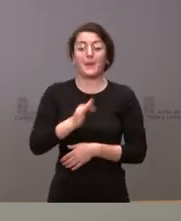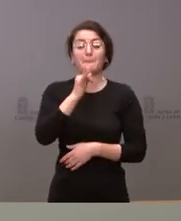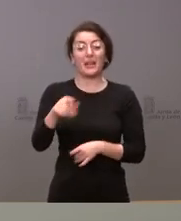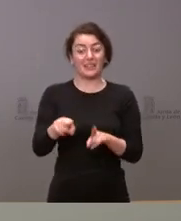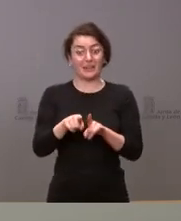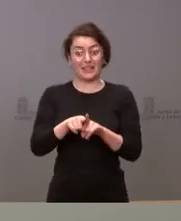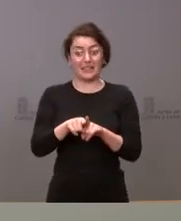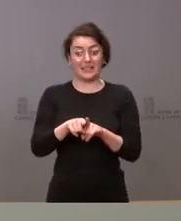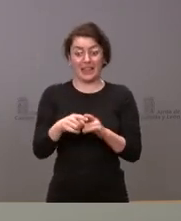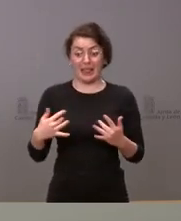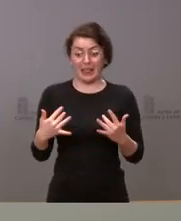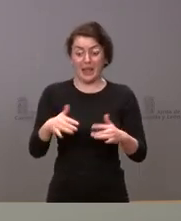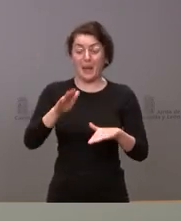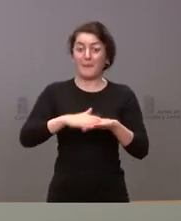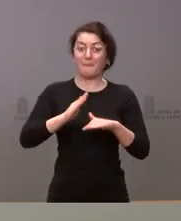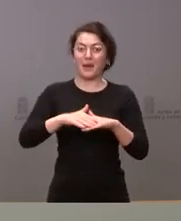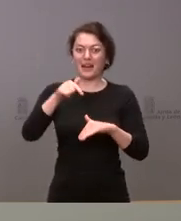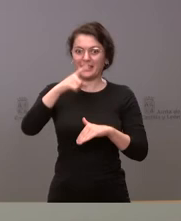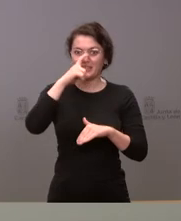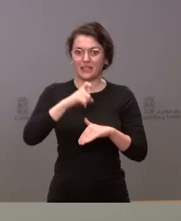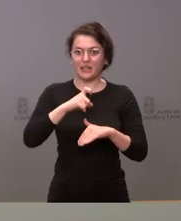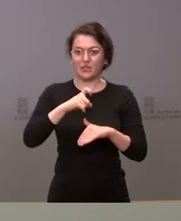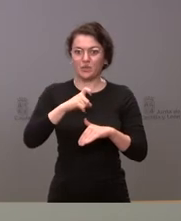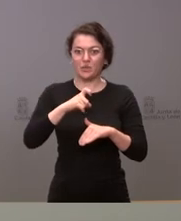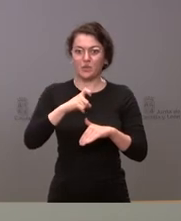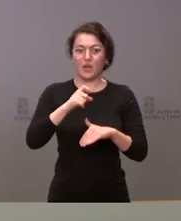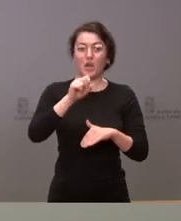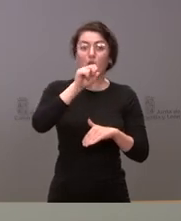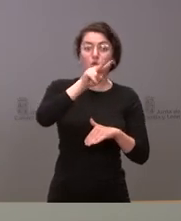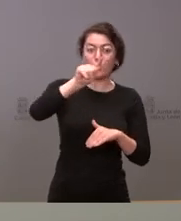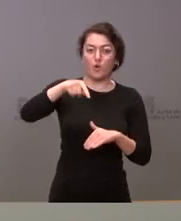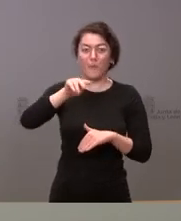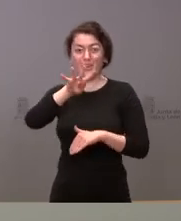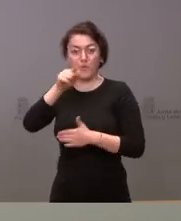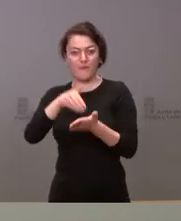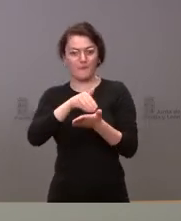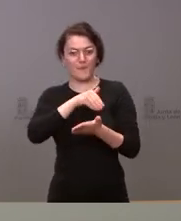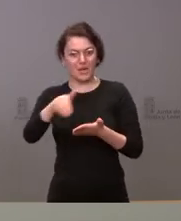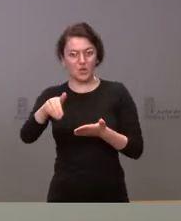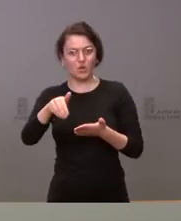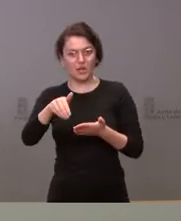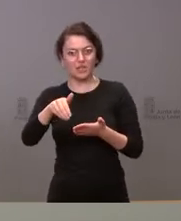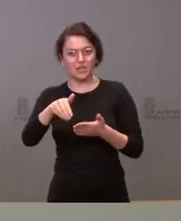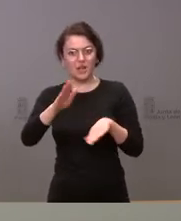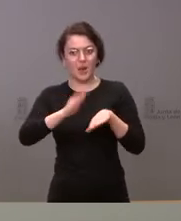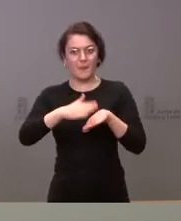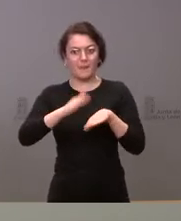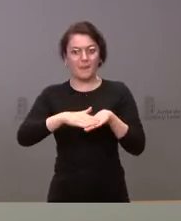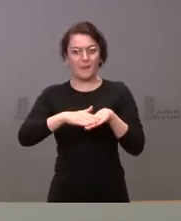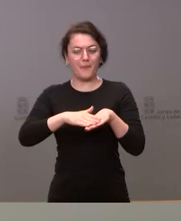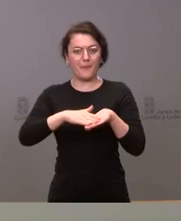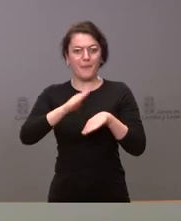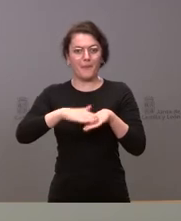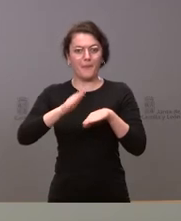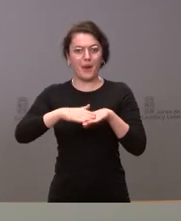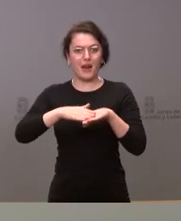2022 ya se ha producido un adelanto de 12,9 millones, lo hemos hecho ya, de las cantidades para el transporte de viajeros por carreteras